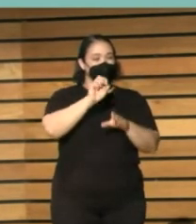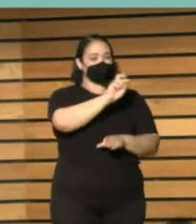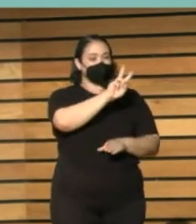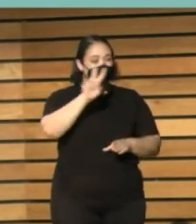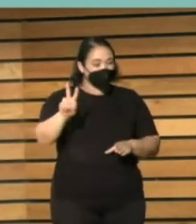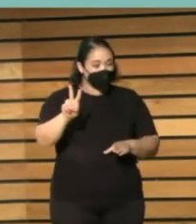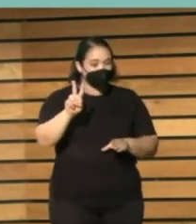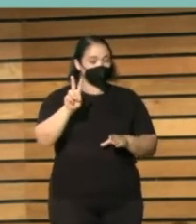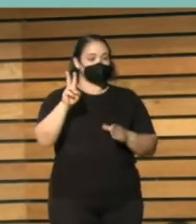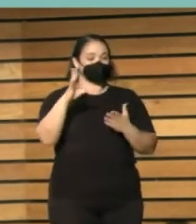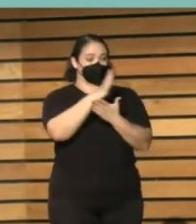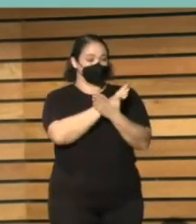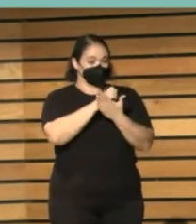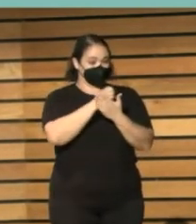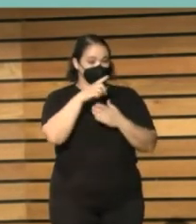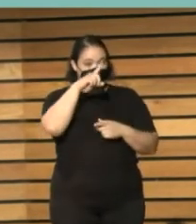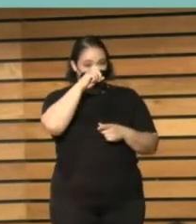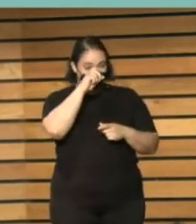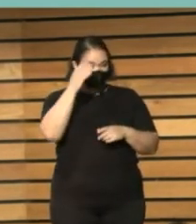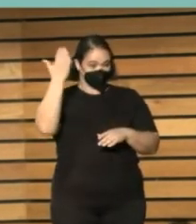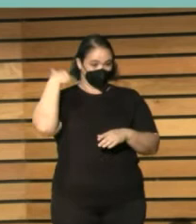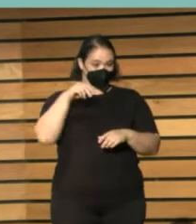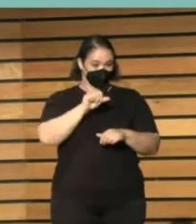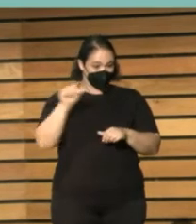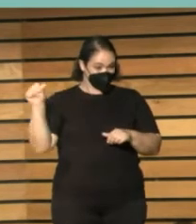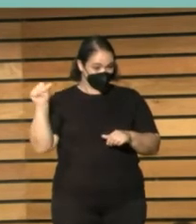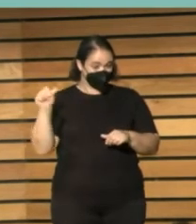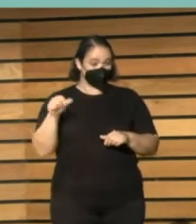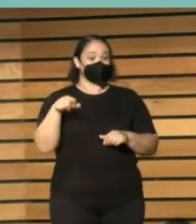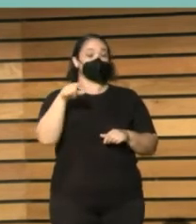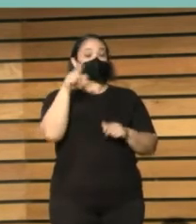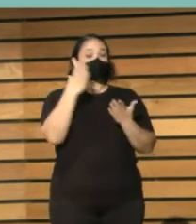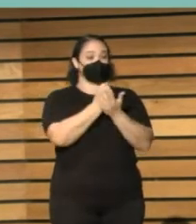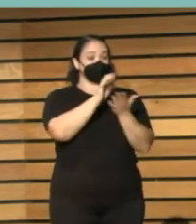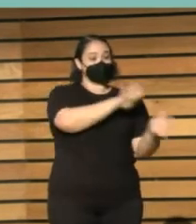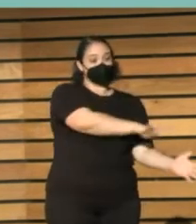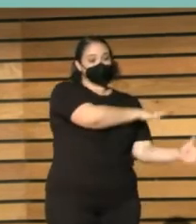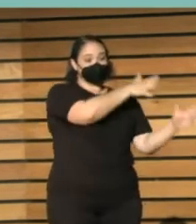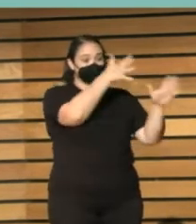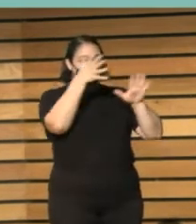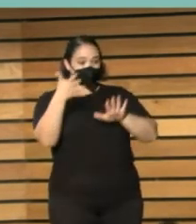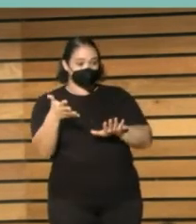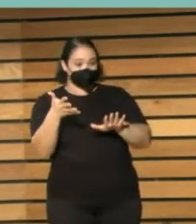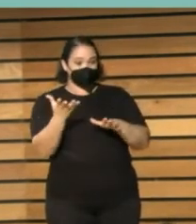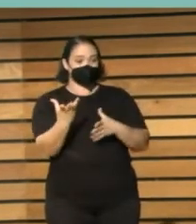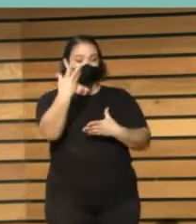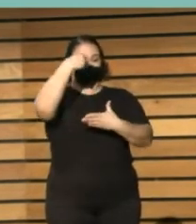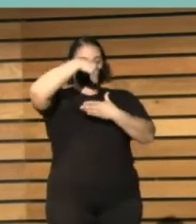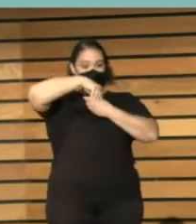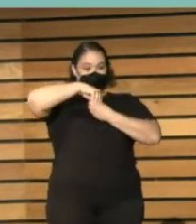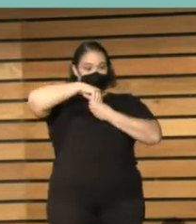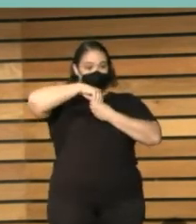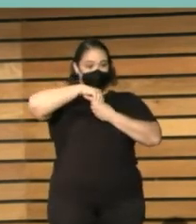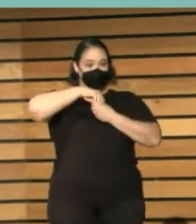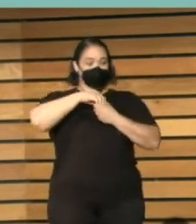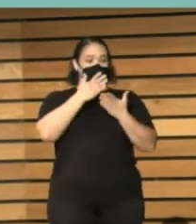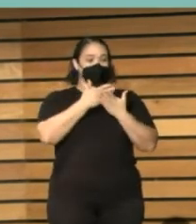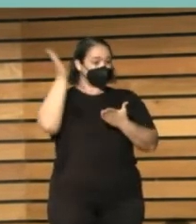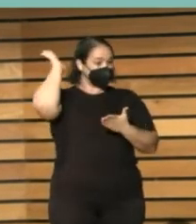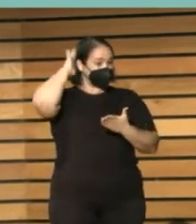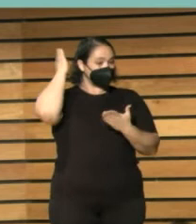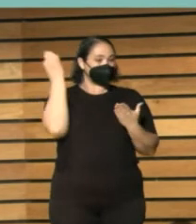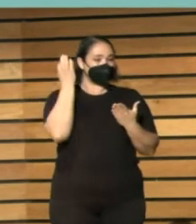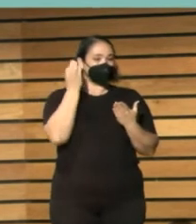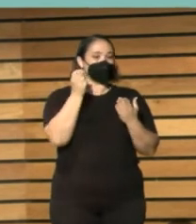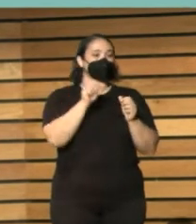Gloria, Alicia tal todos en general la transformación etcétera, etcétera detrás lleva el sustrato de esto mismo